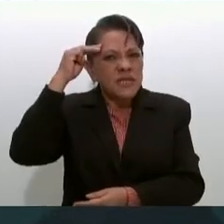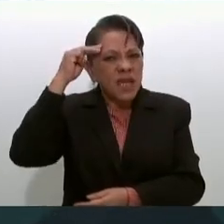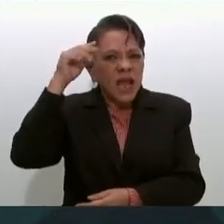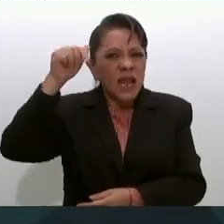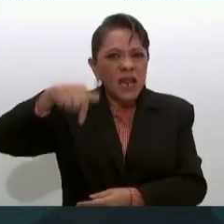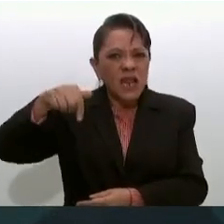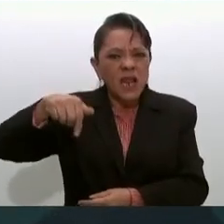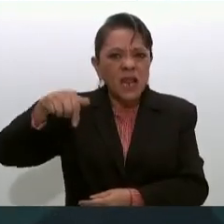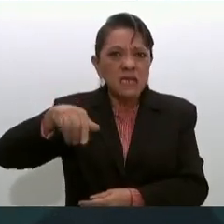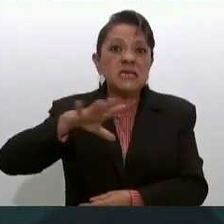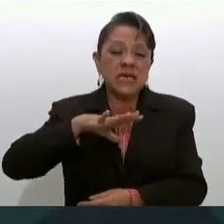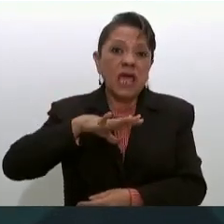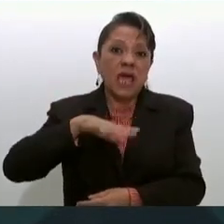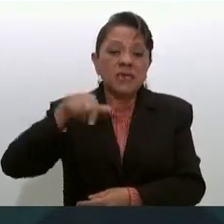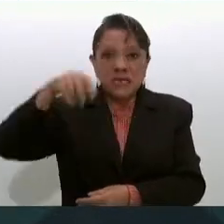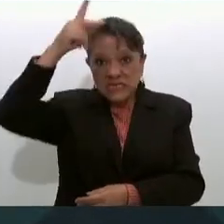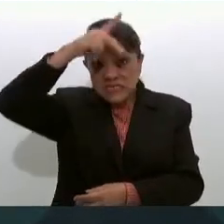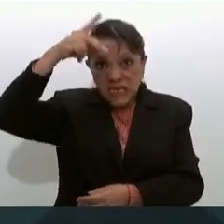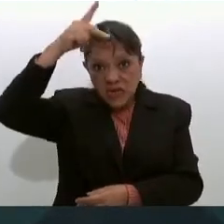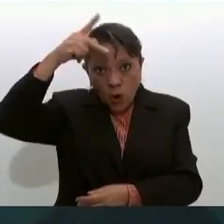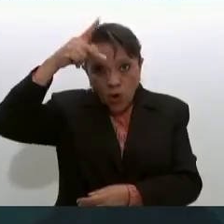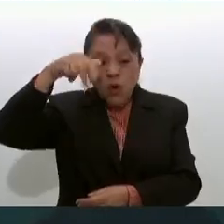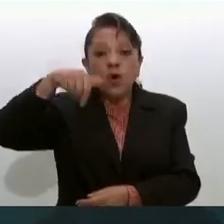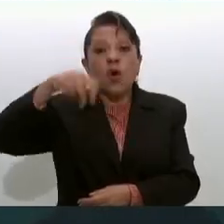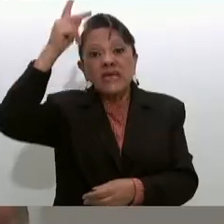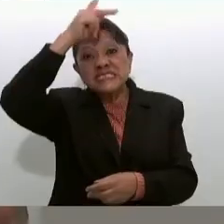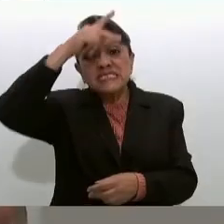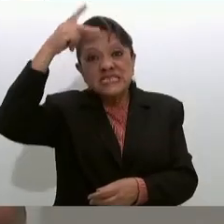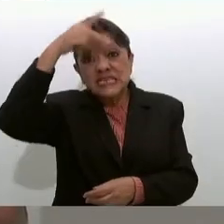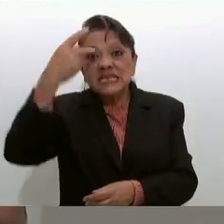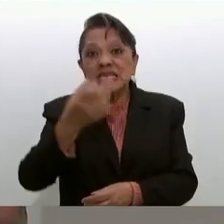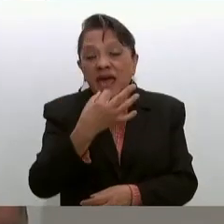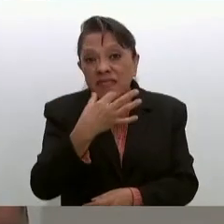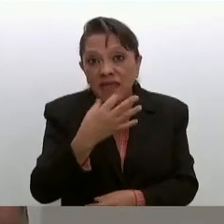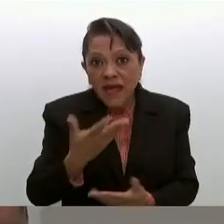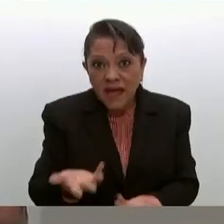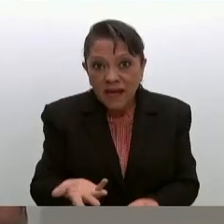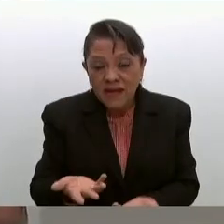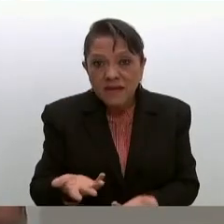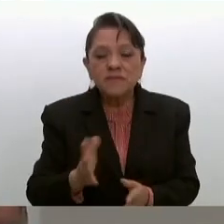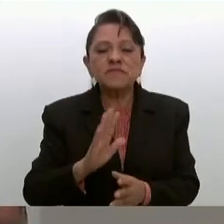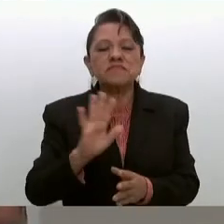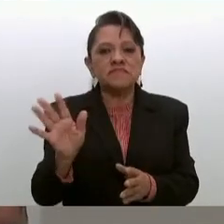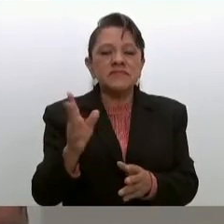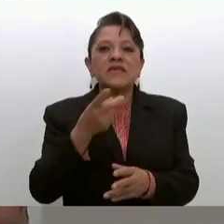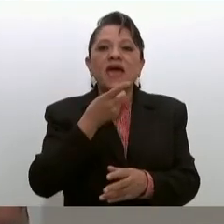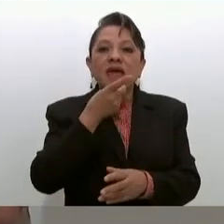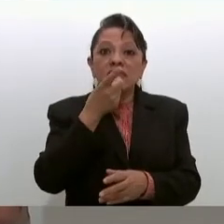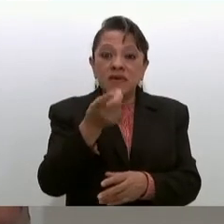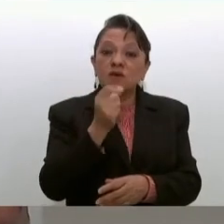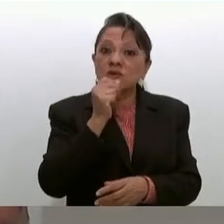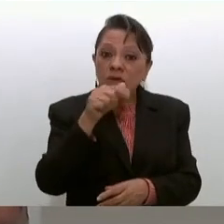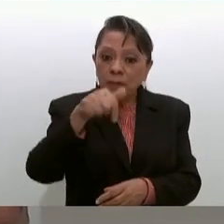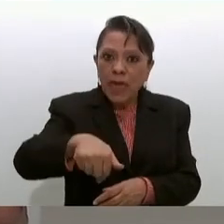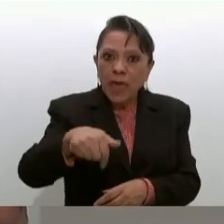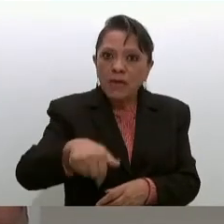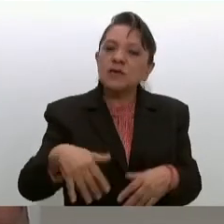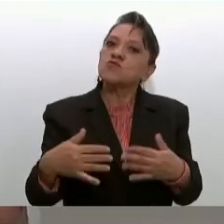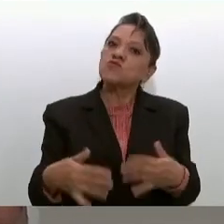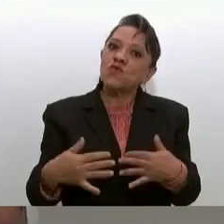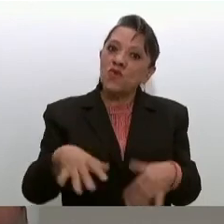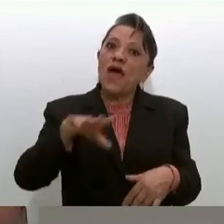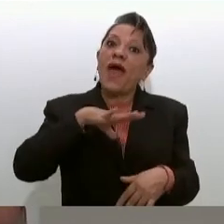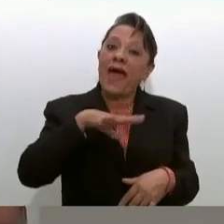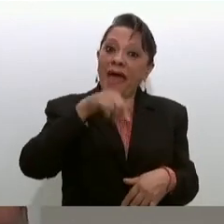cuenta aquí con psicólogos y con psiquiatras pero termino señalando también que es singular el huerto de plantas